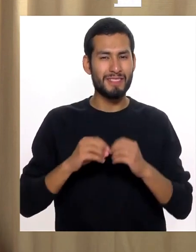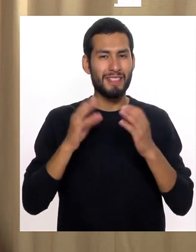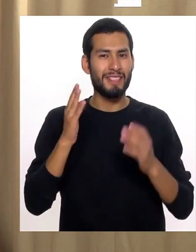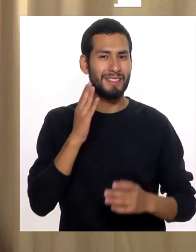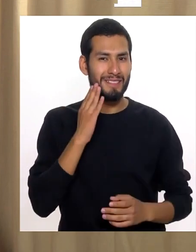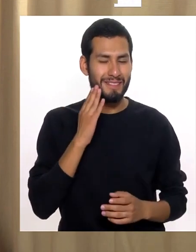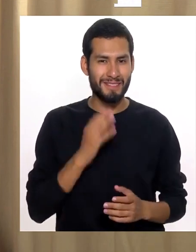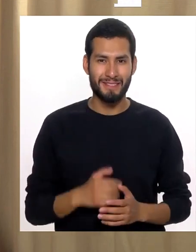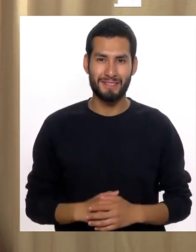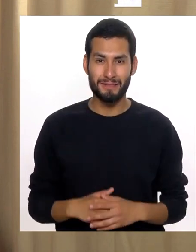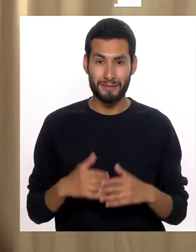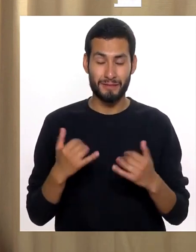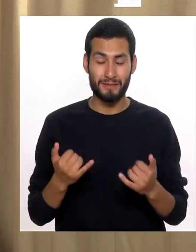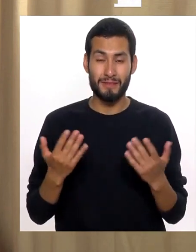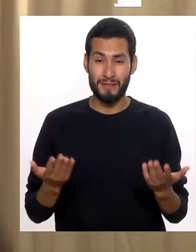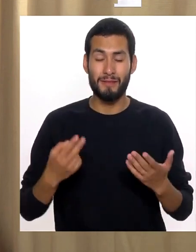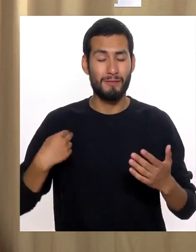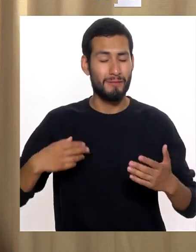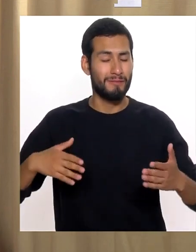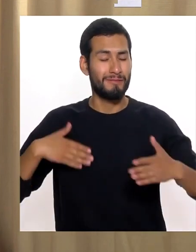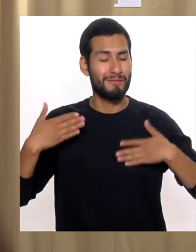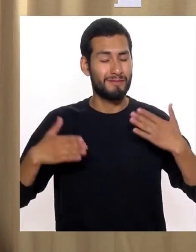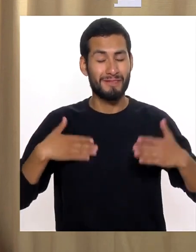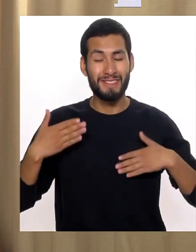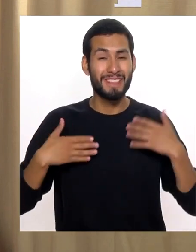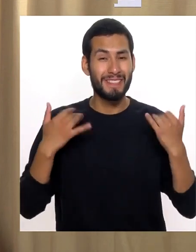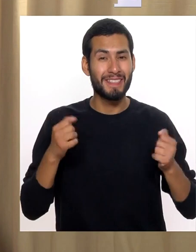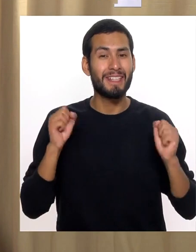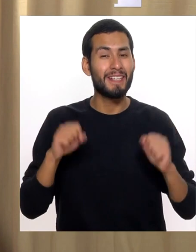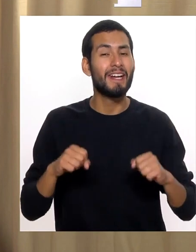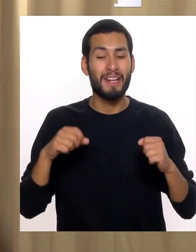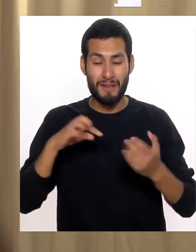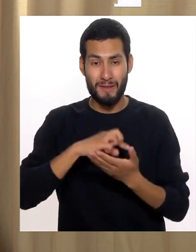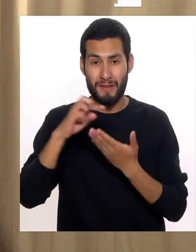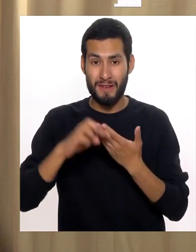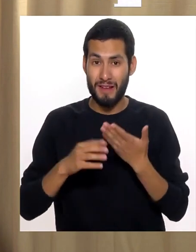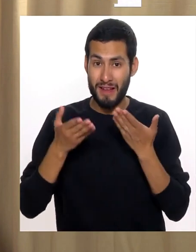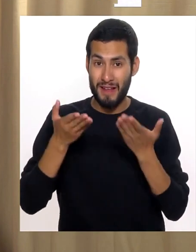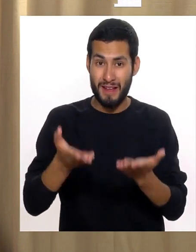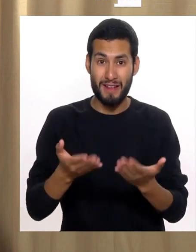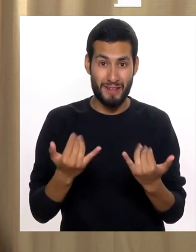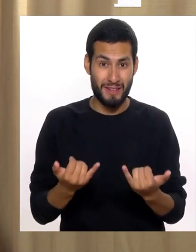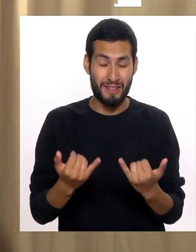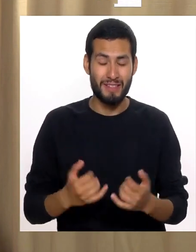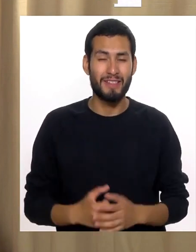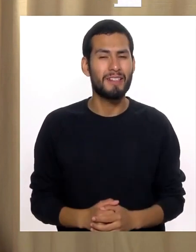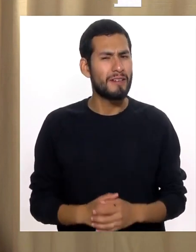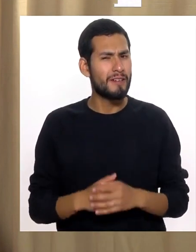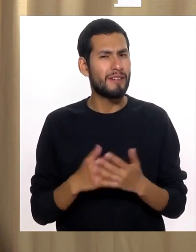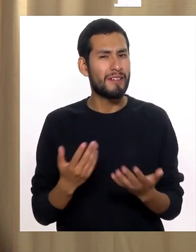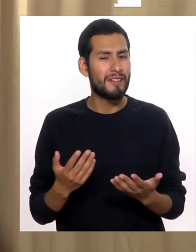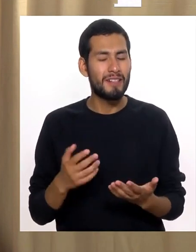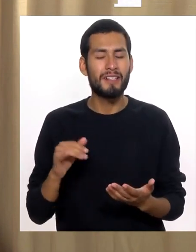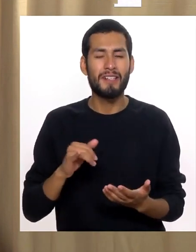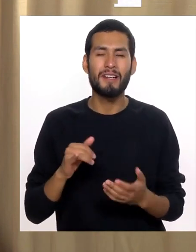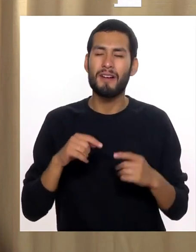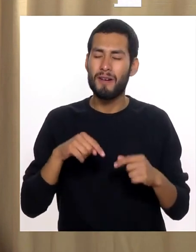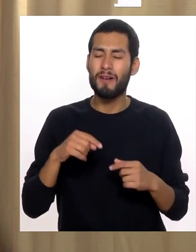merecido El Día de la Madre Estamos muy contentos de poder presentar este programa el día de hoy Y por supuesto,